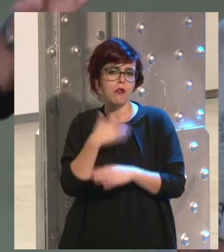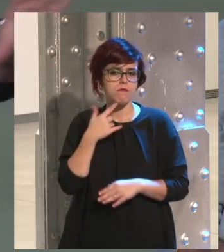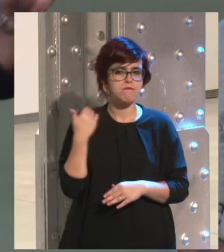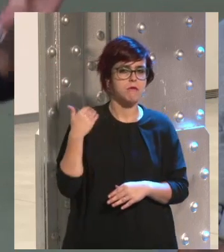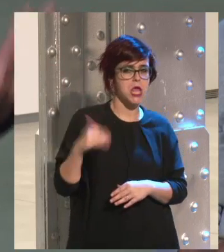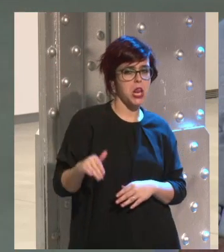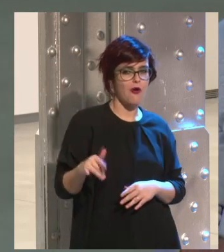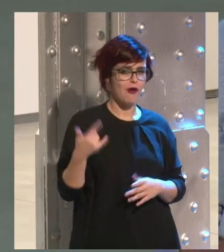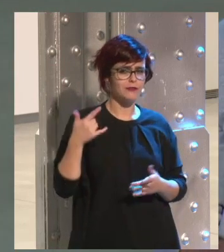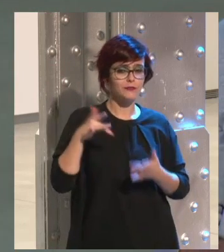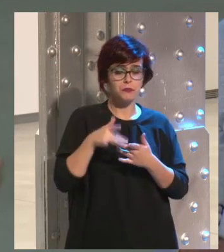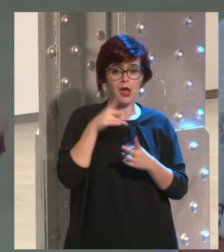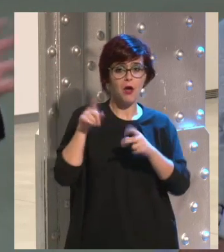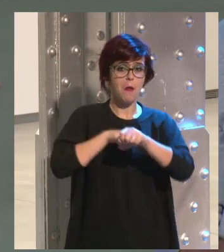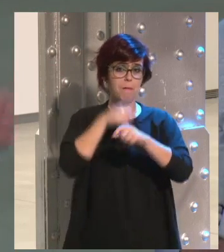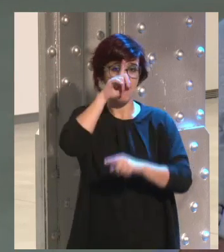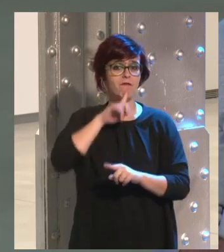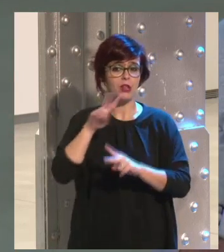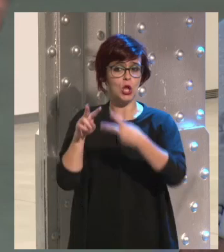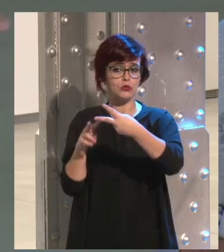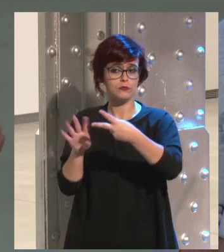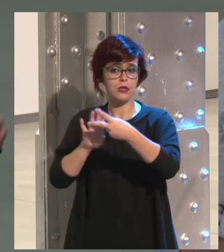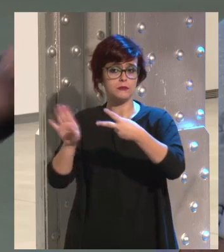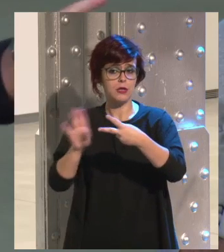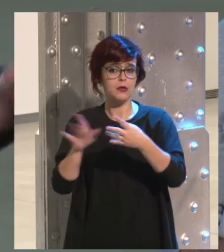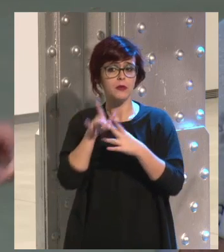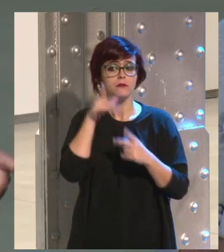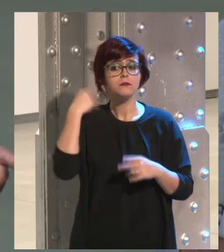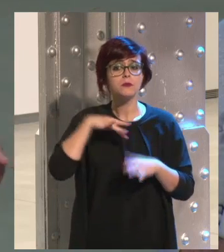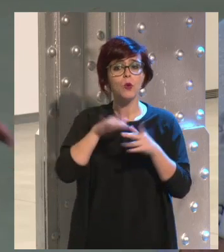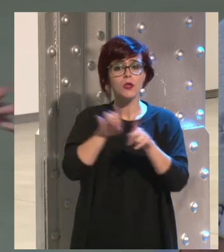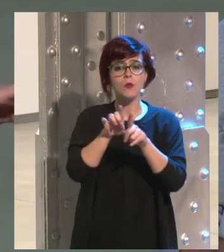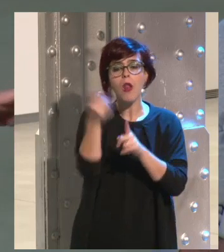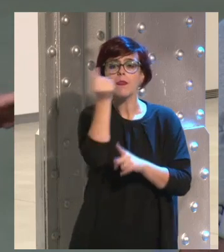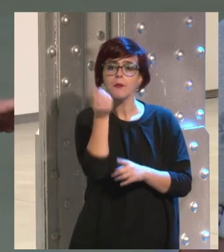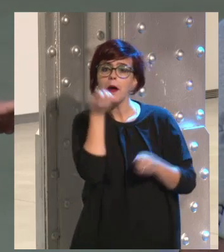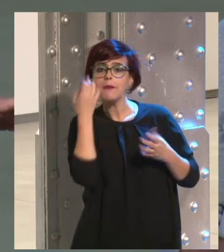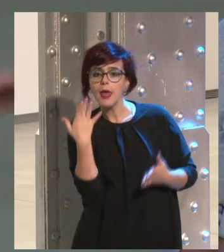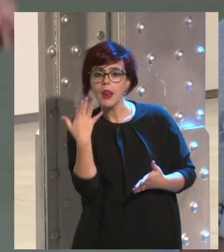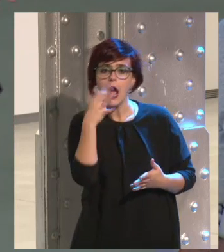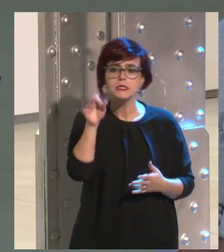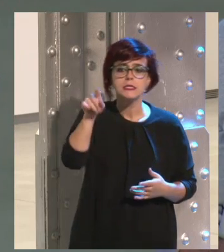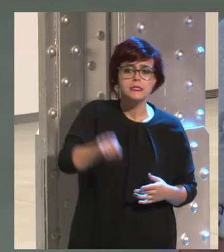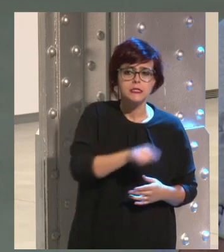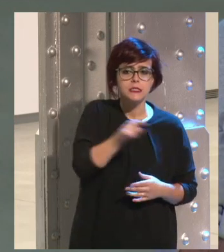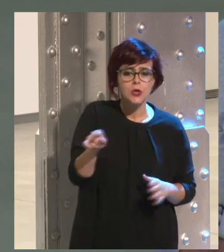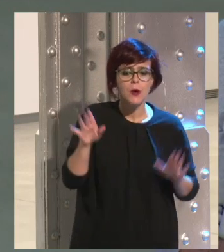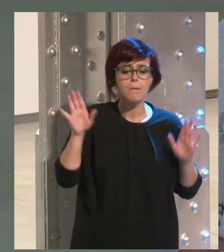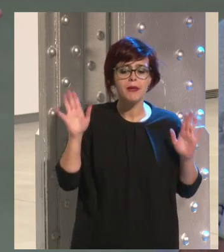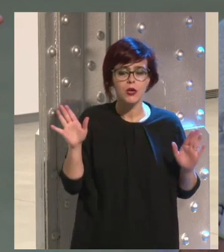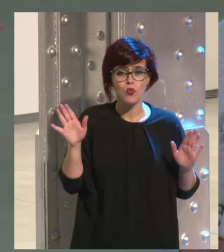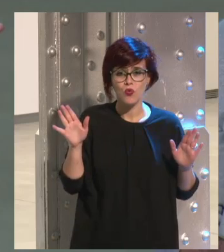Básicamente esos eran los dos. Y después había el que dibujaba bien, el que no sé qué, pero realmente vamos a decir que tu